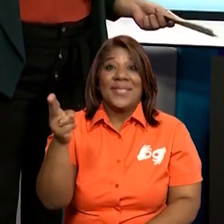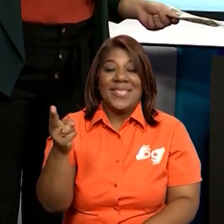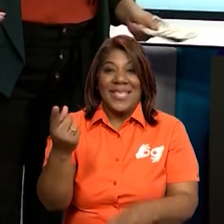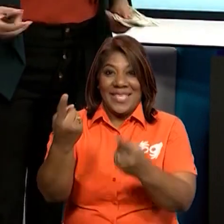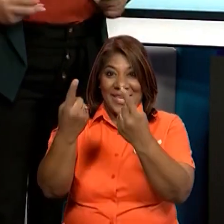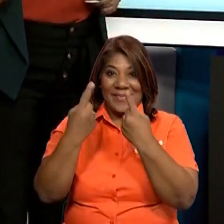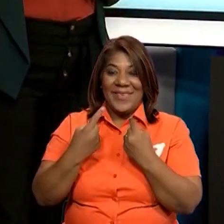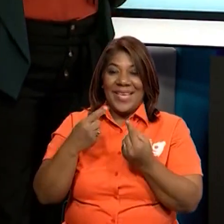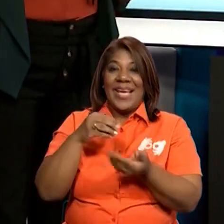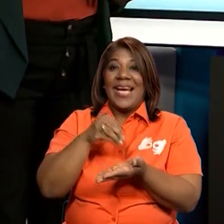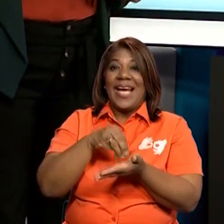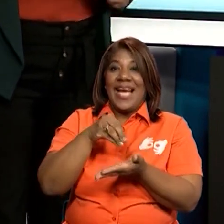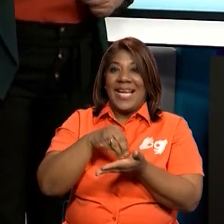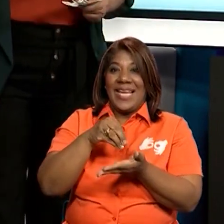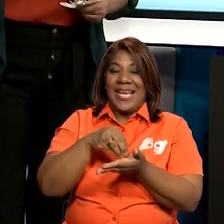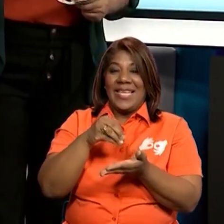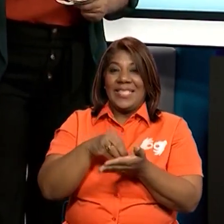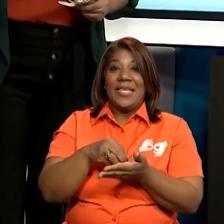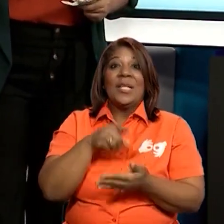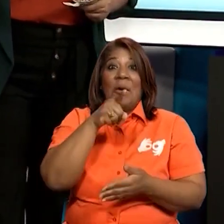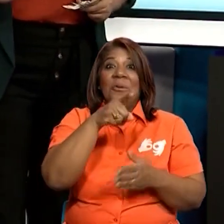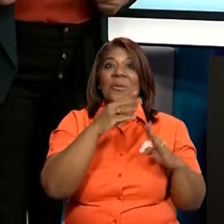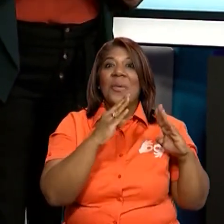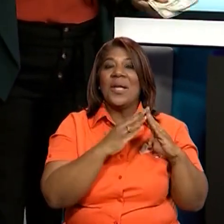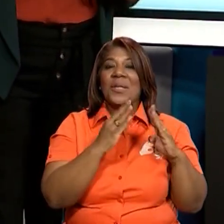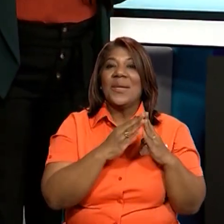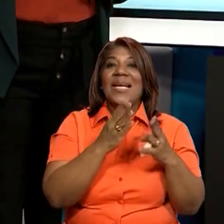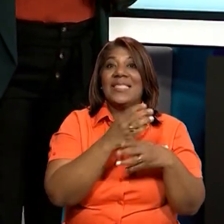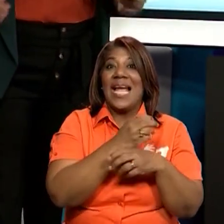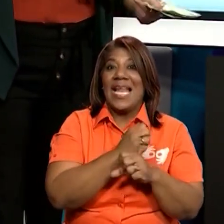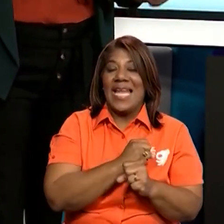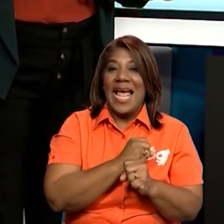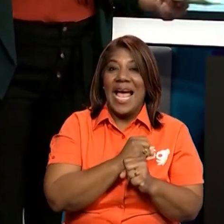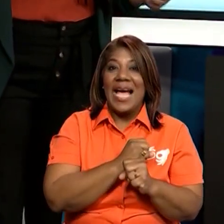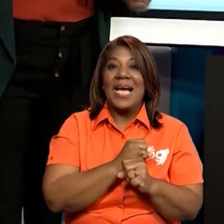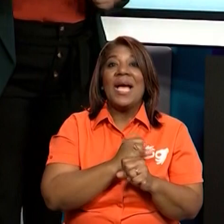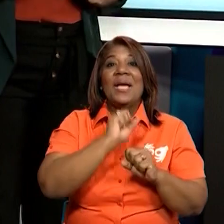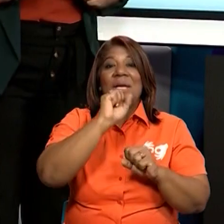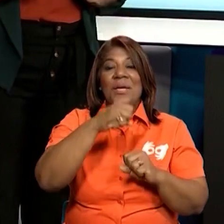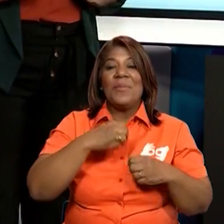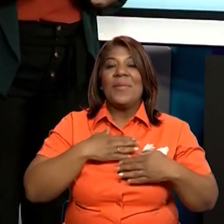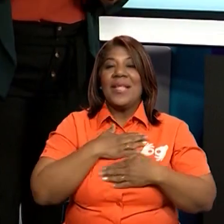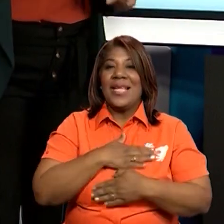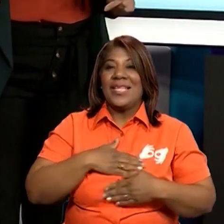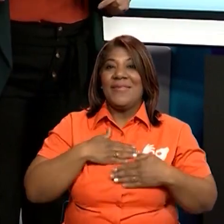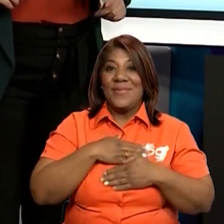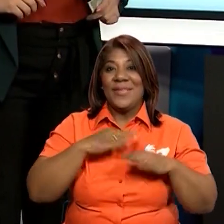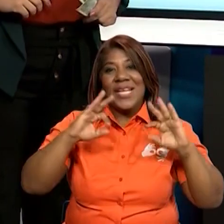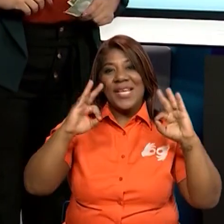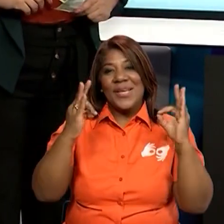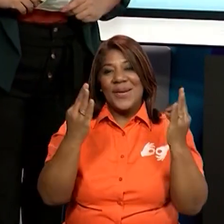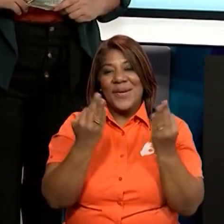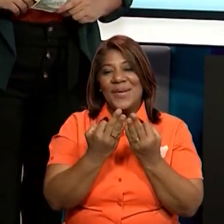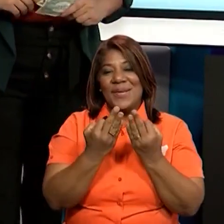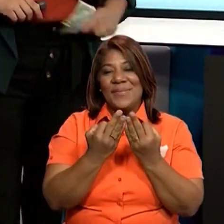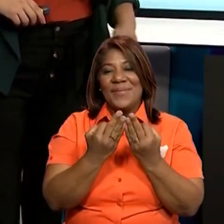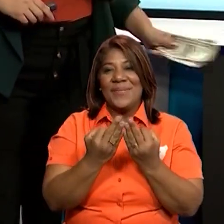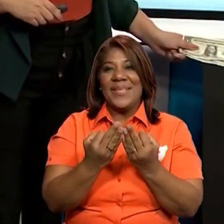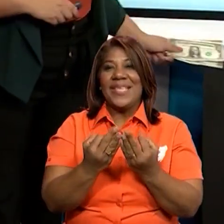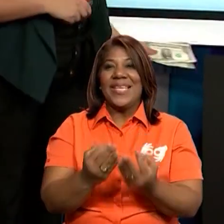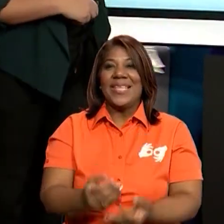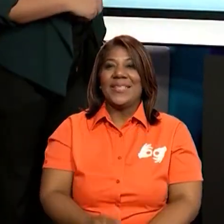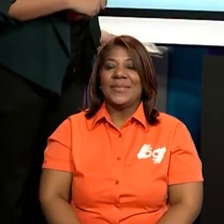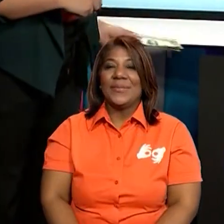por nuestra tienda o que puedan también crear su propia tienda en casa. Así para compartir con sus familias y jugar en un rato ameno.